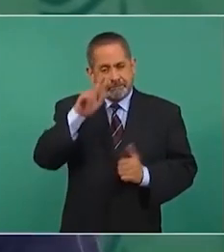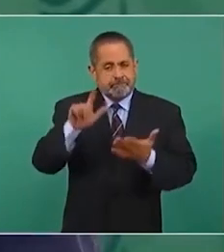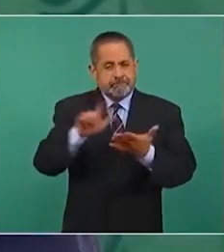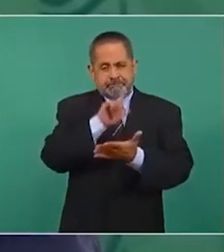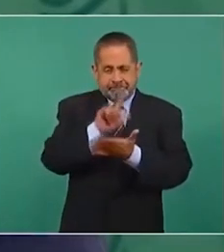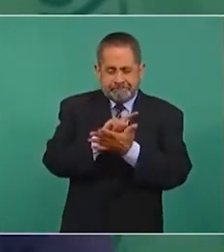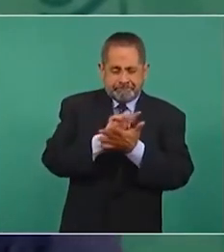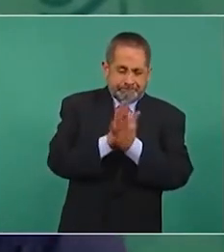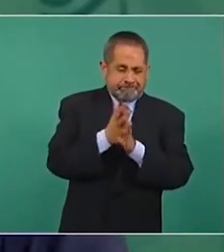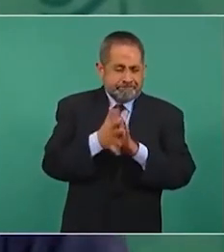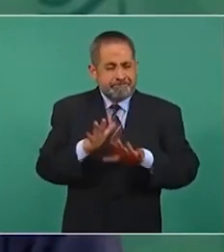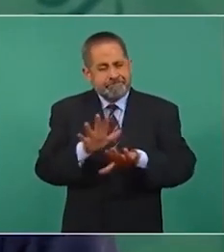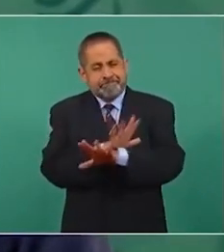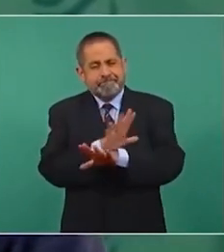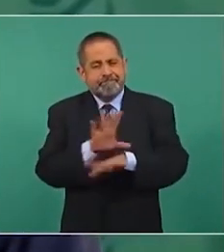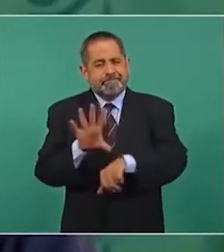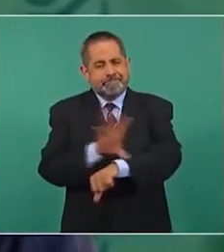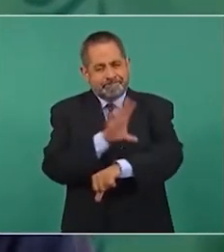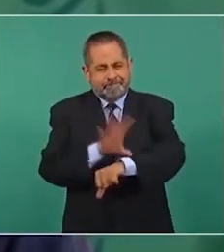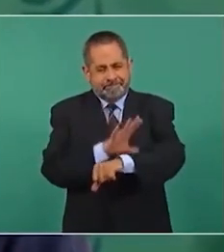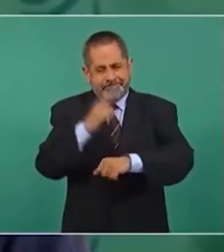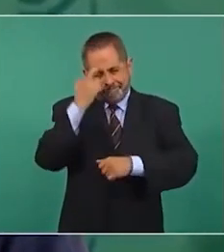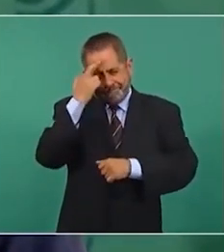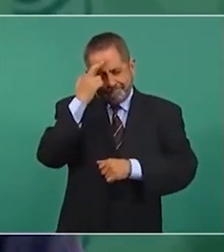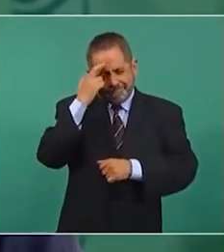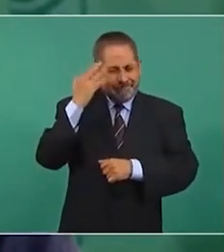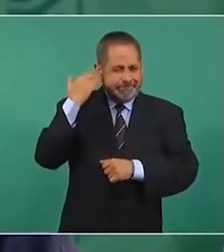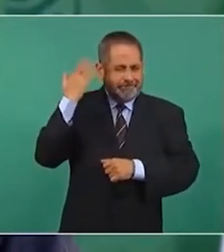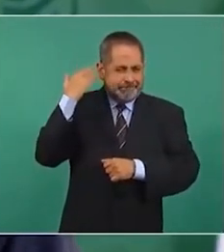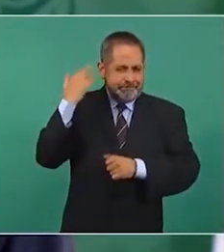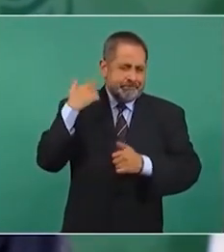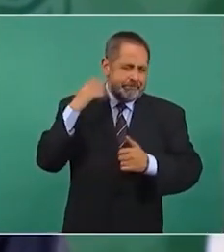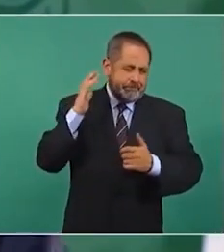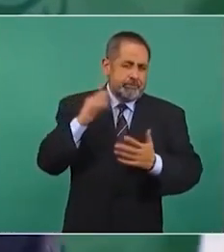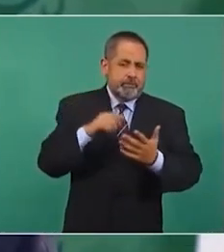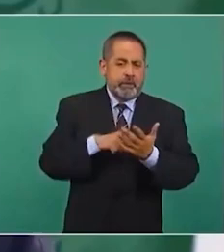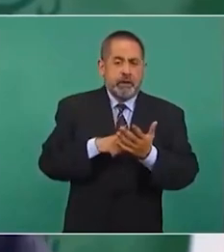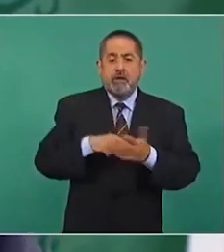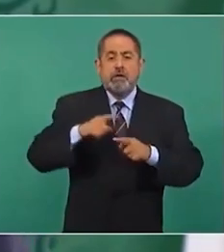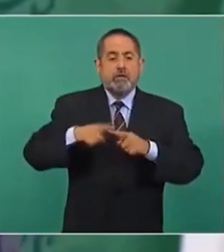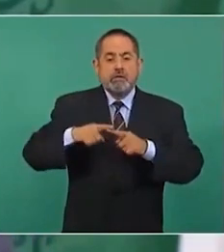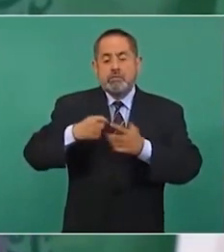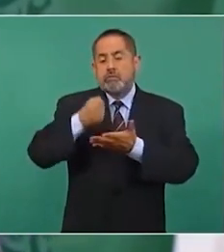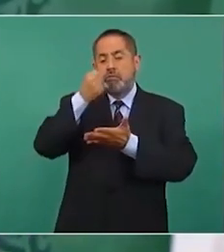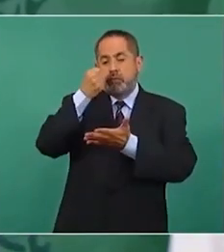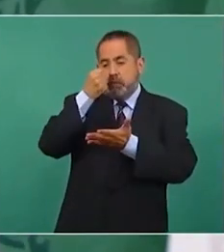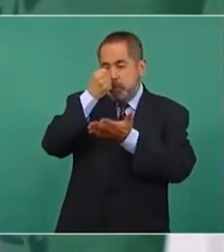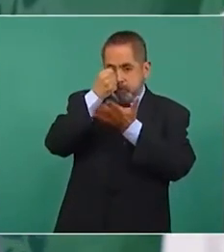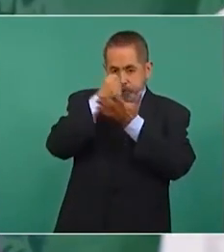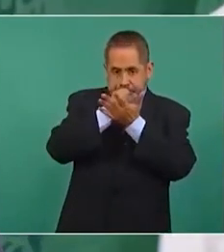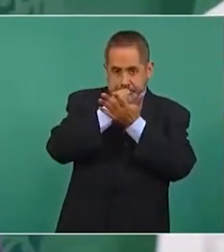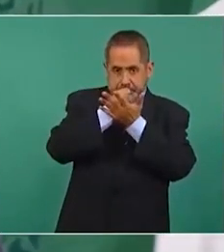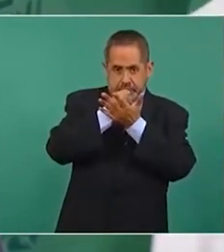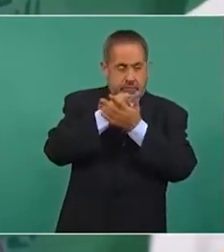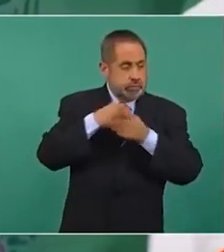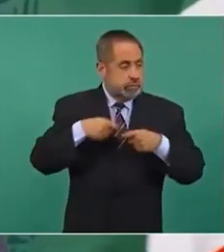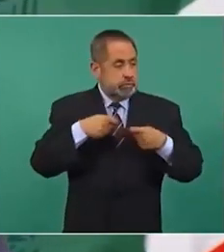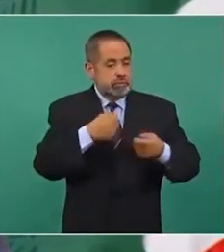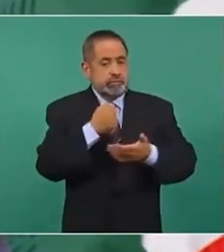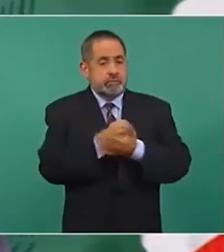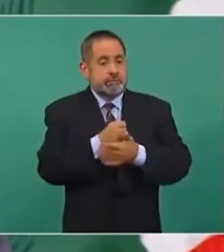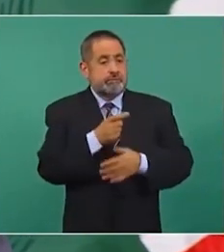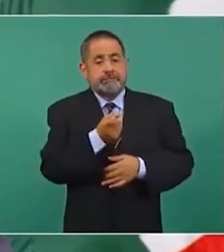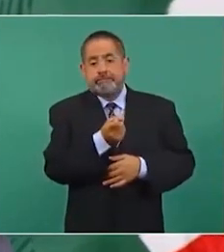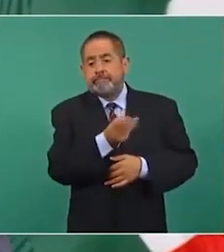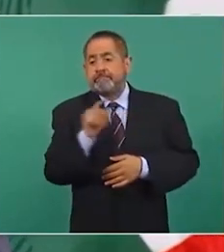la aprobaron los